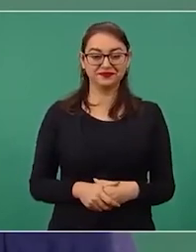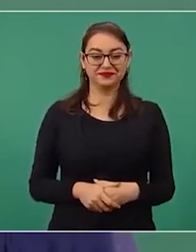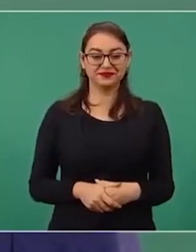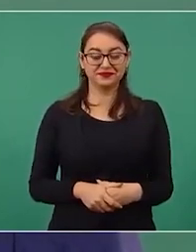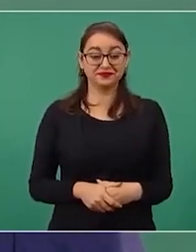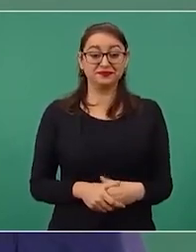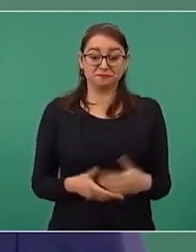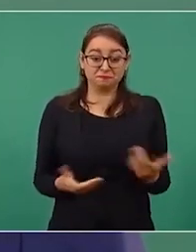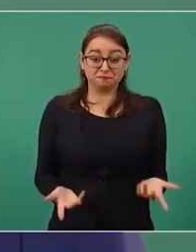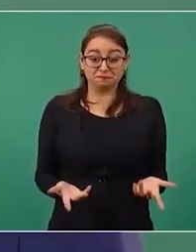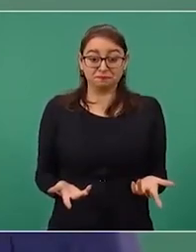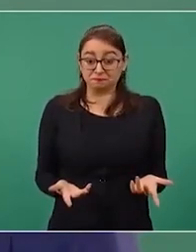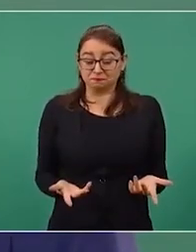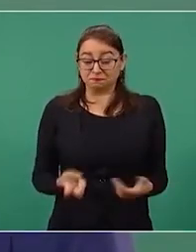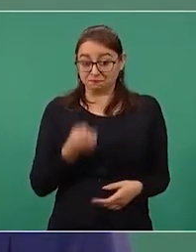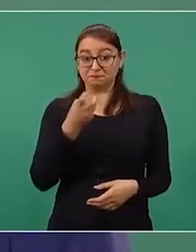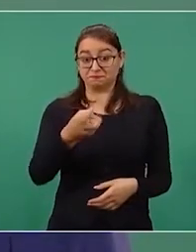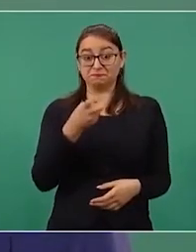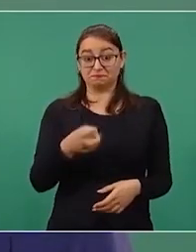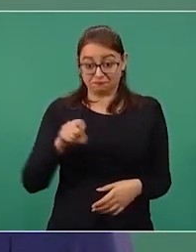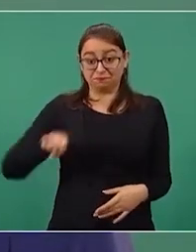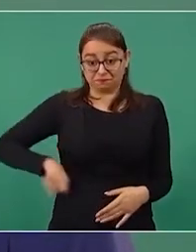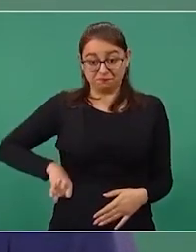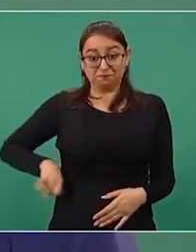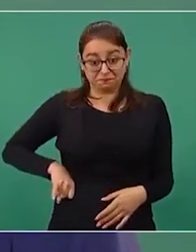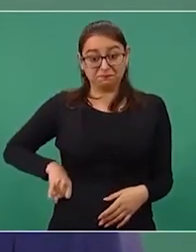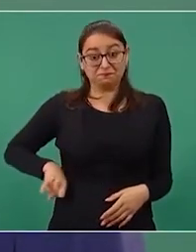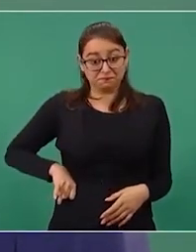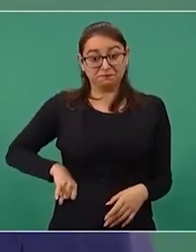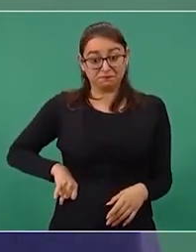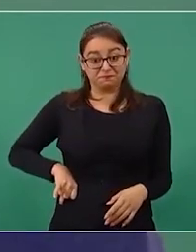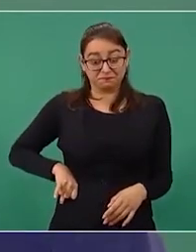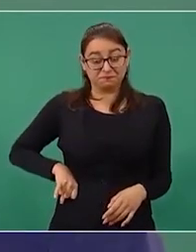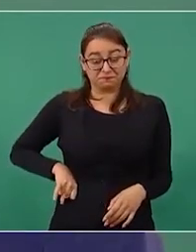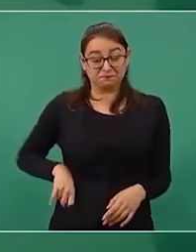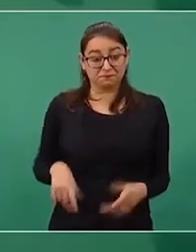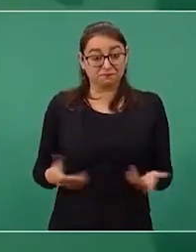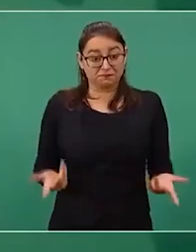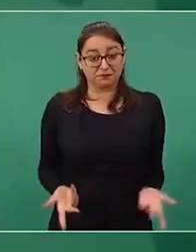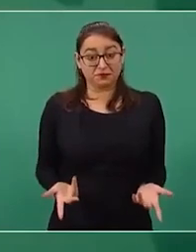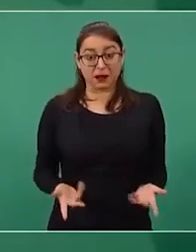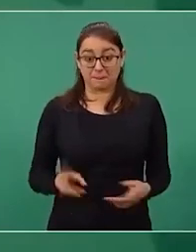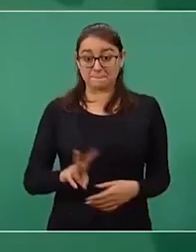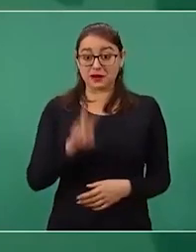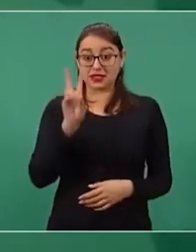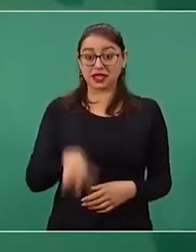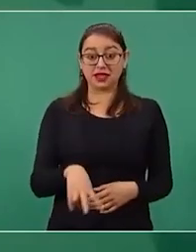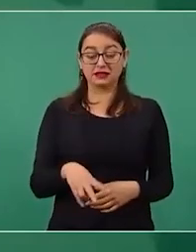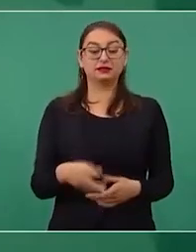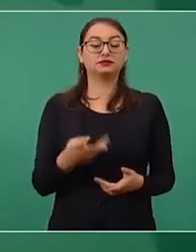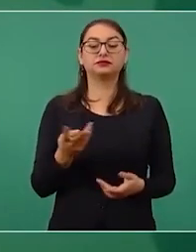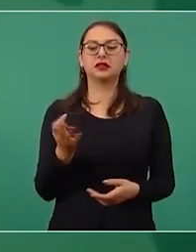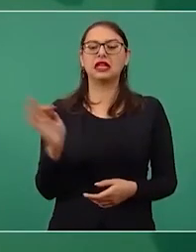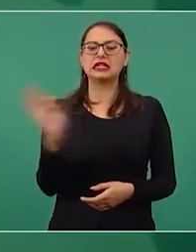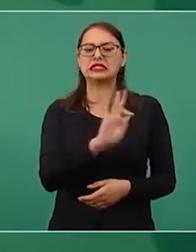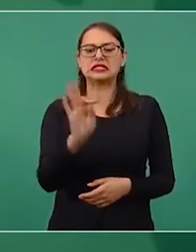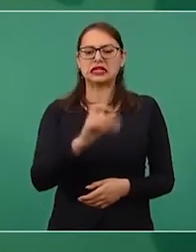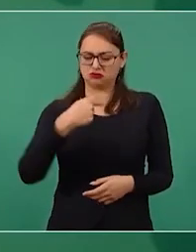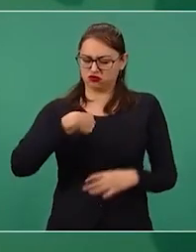Pero esto es muy interesante porque si no se estuviese llevando a cabo este cambio,